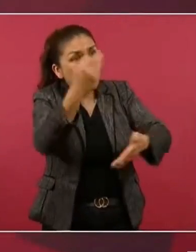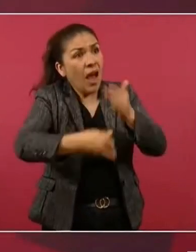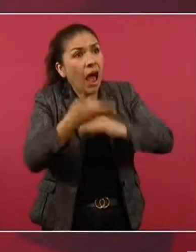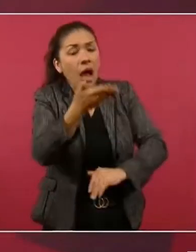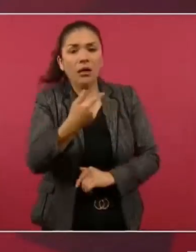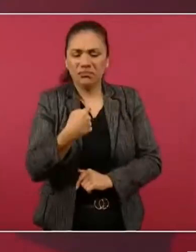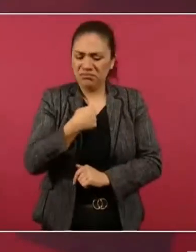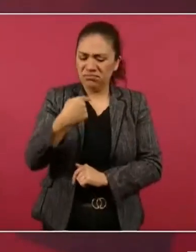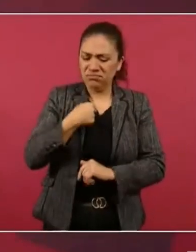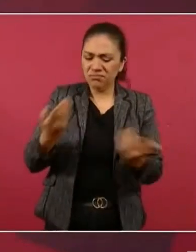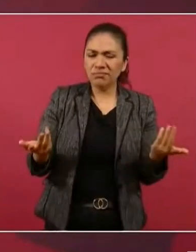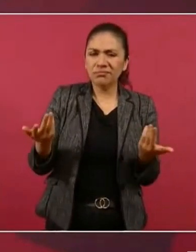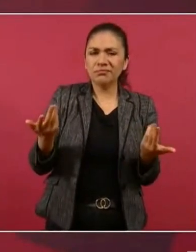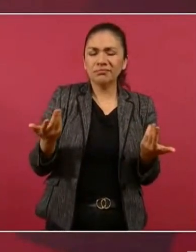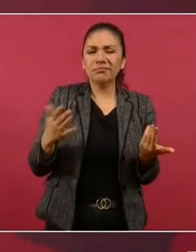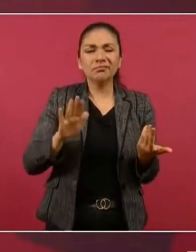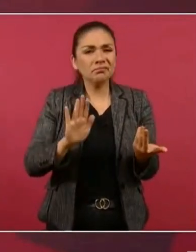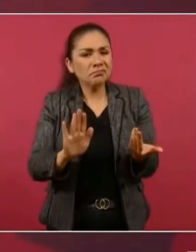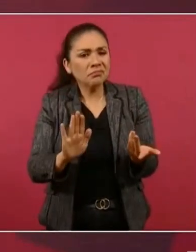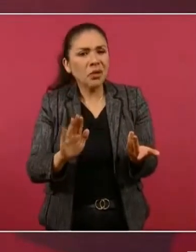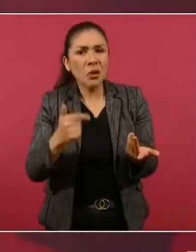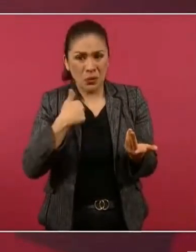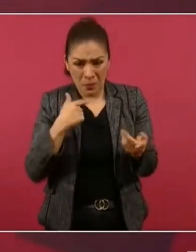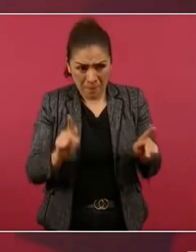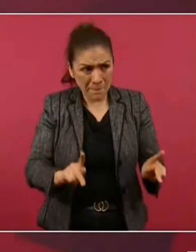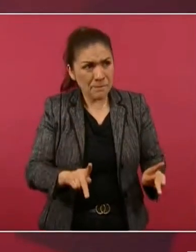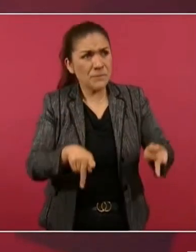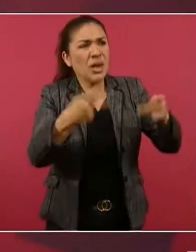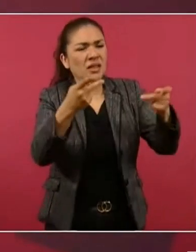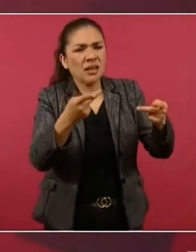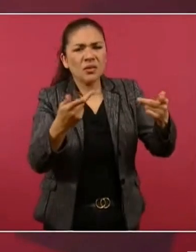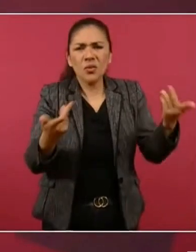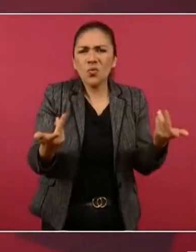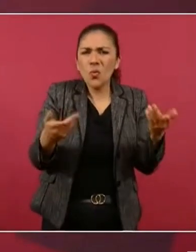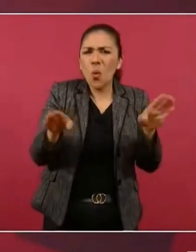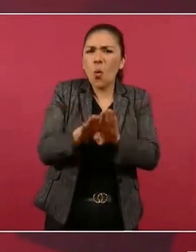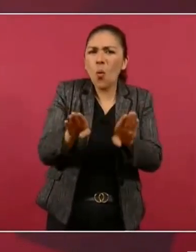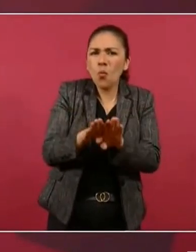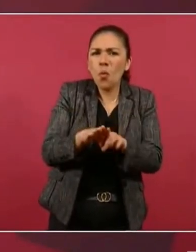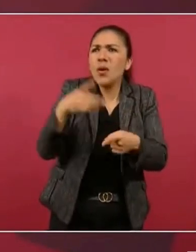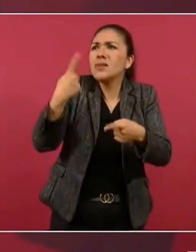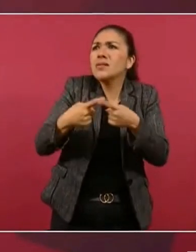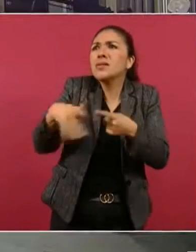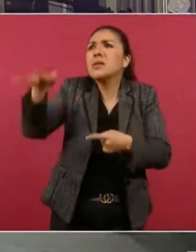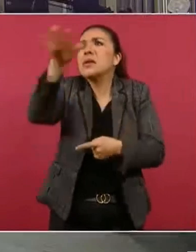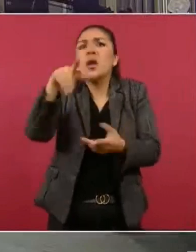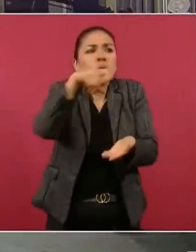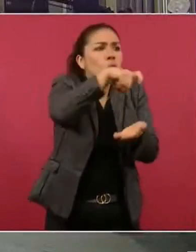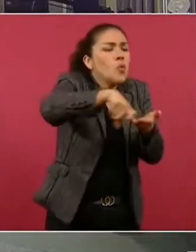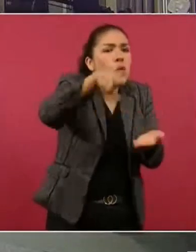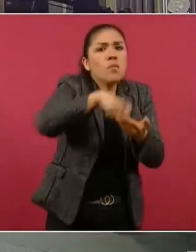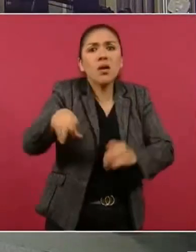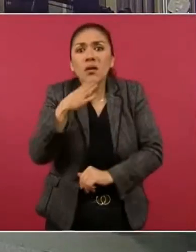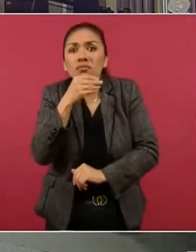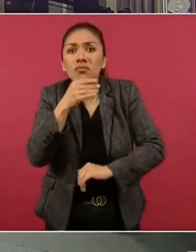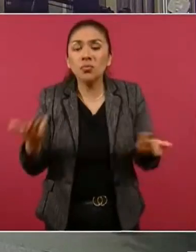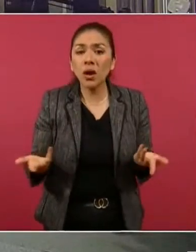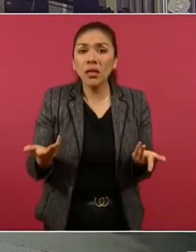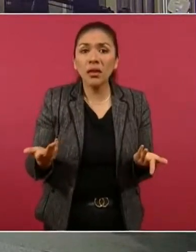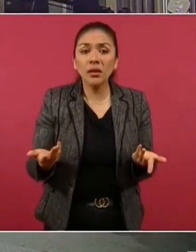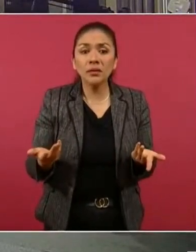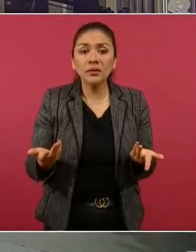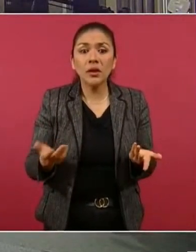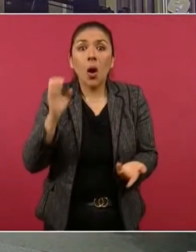Pero, este, ¿cómo lo voy a vender? Si no hay quien lo compre. O quisieran